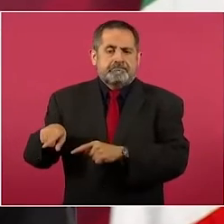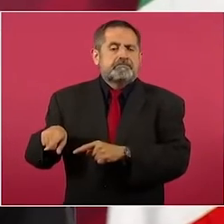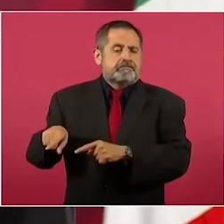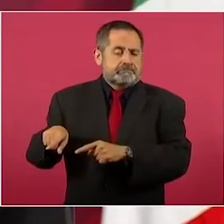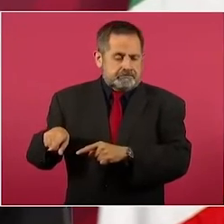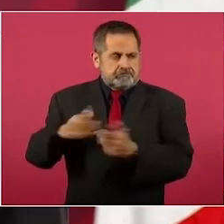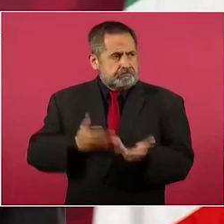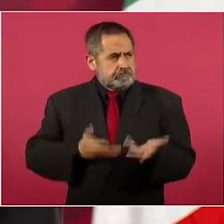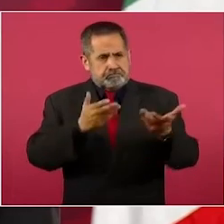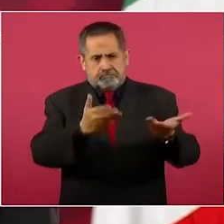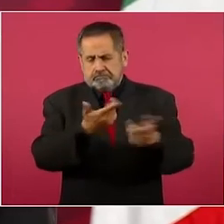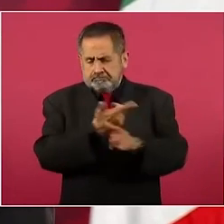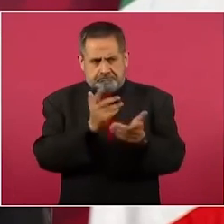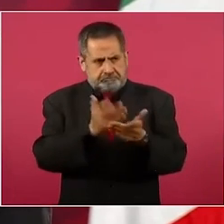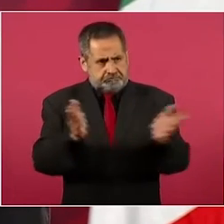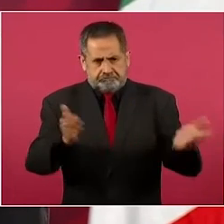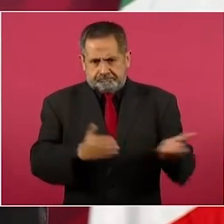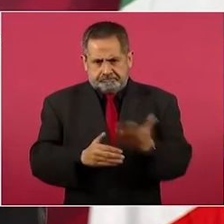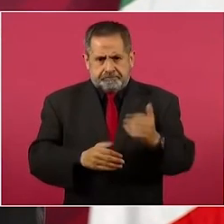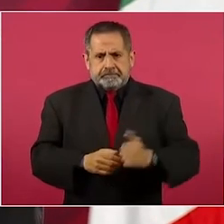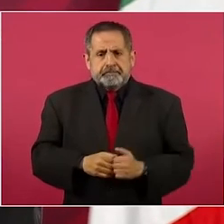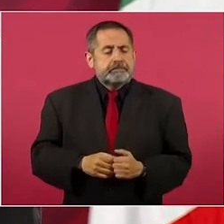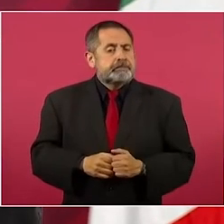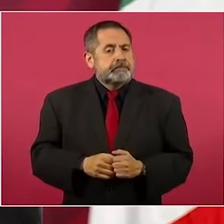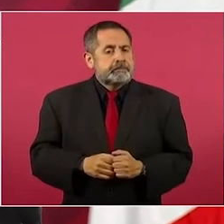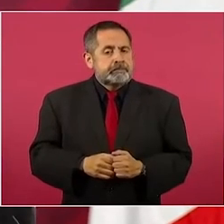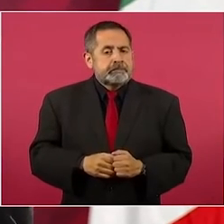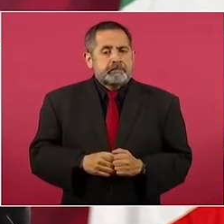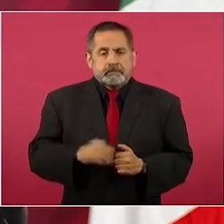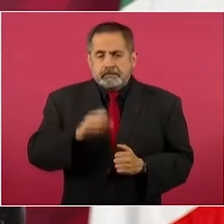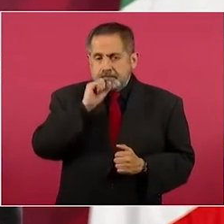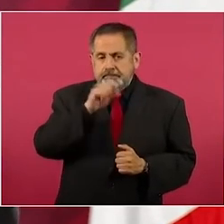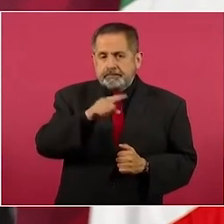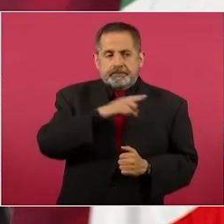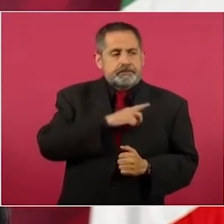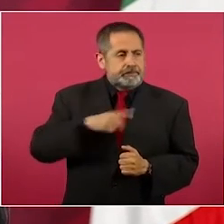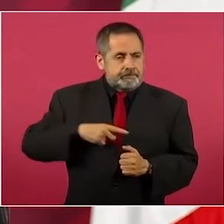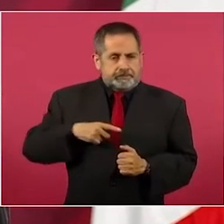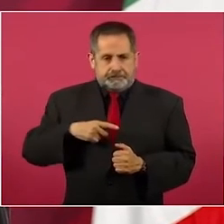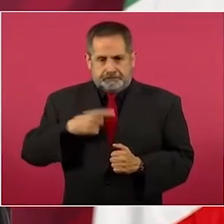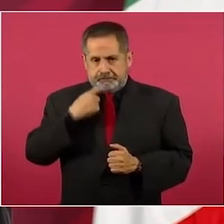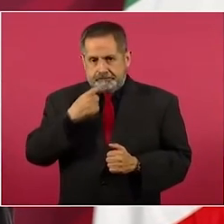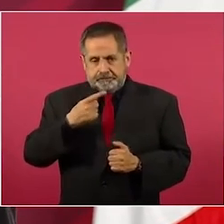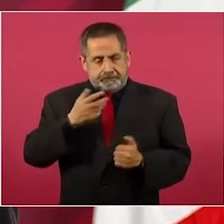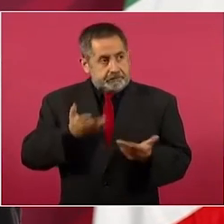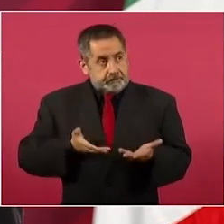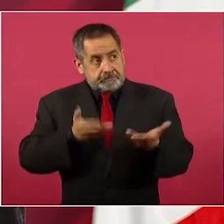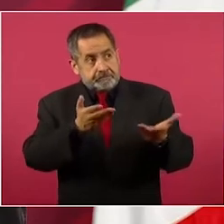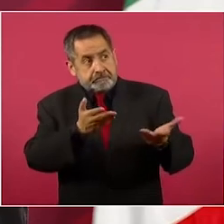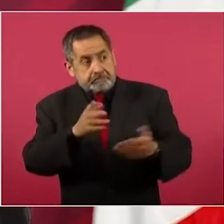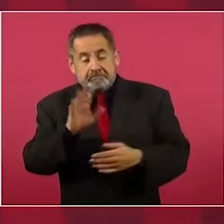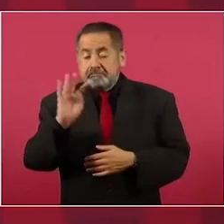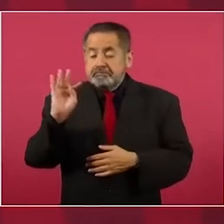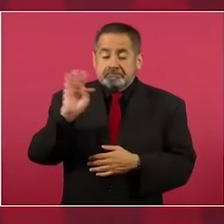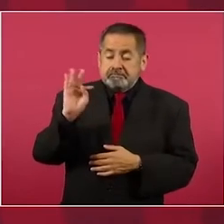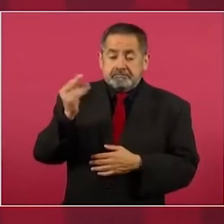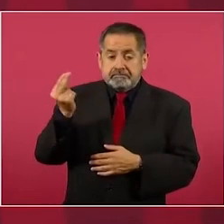Ofrecimos también poner a disposición de Estados Unidos, en el caso que se requiera,